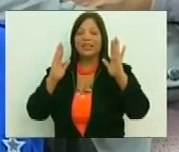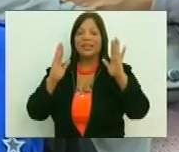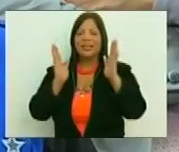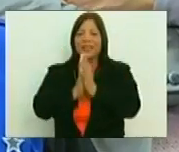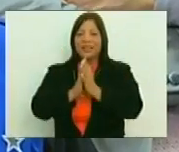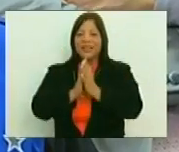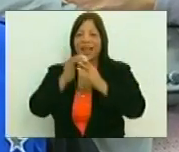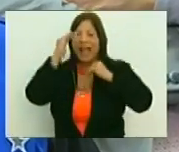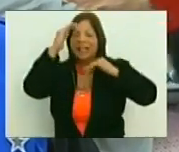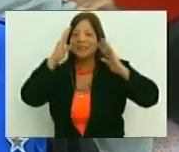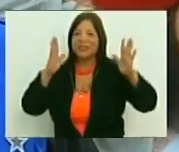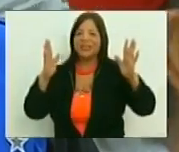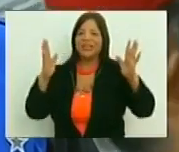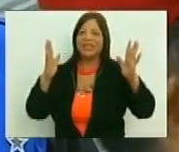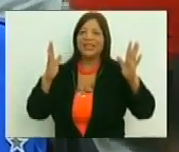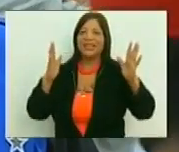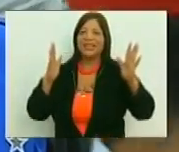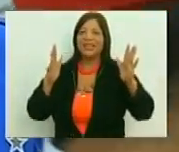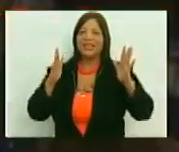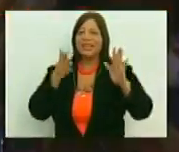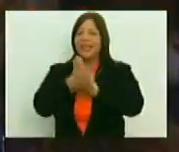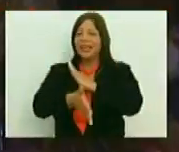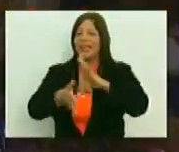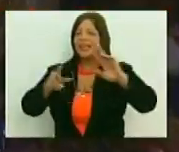ajá, eso,